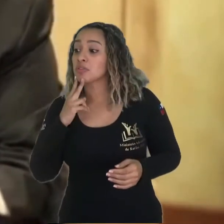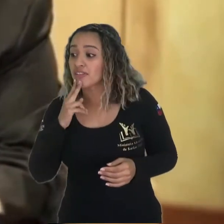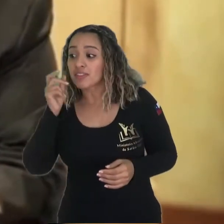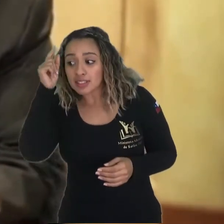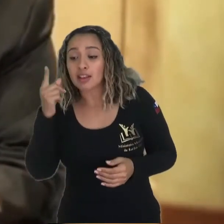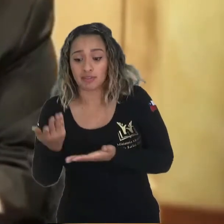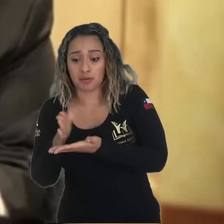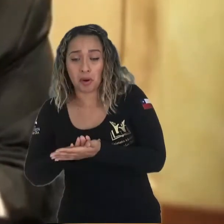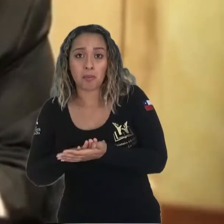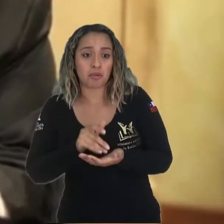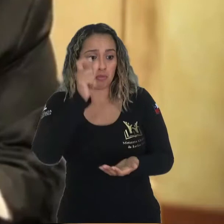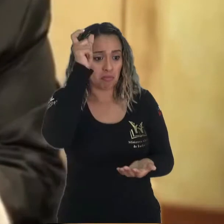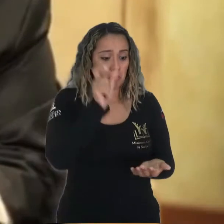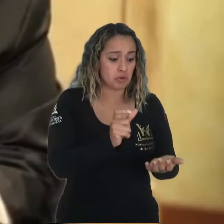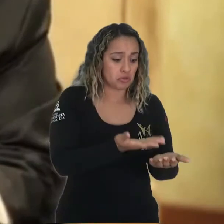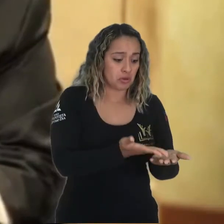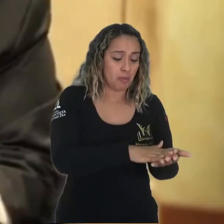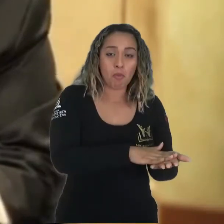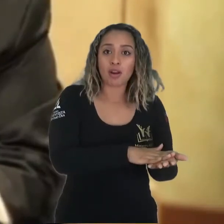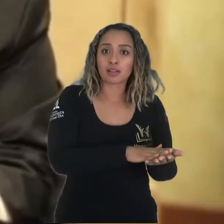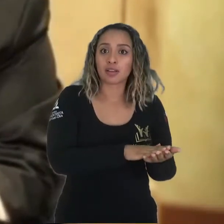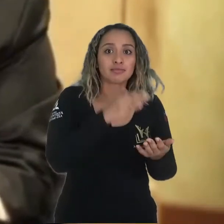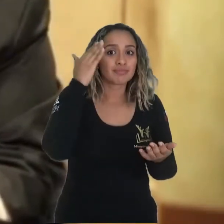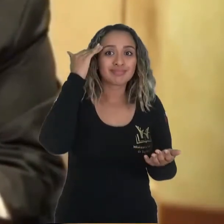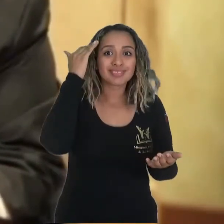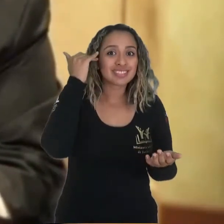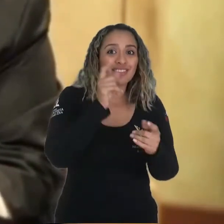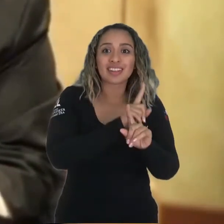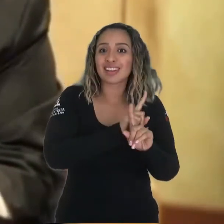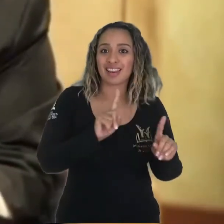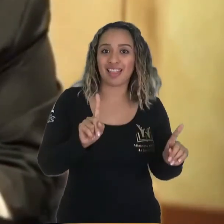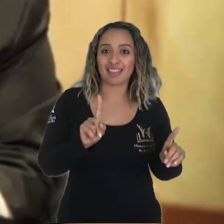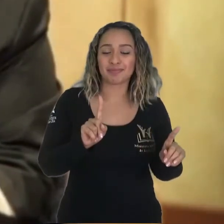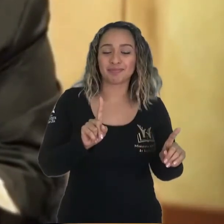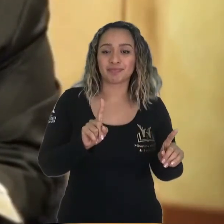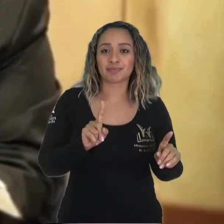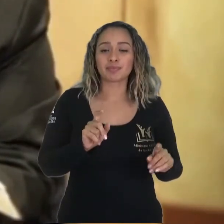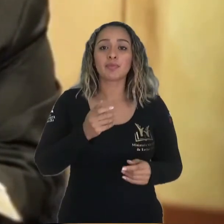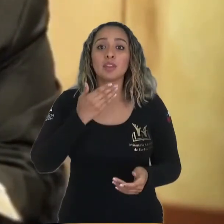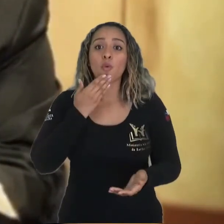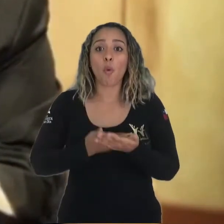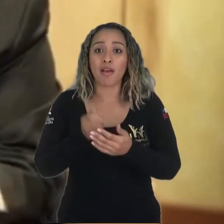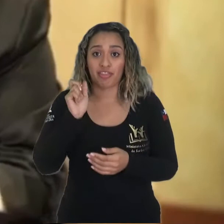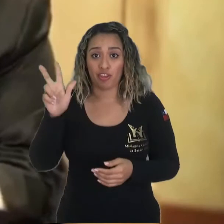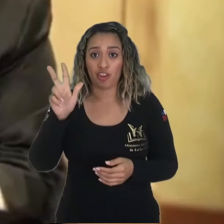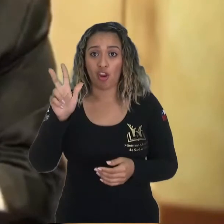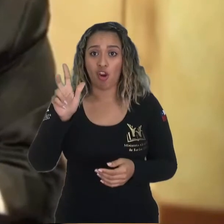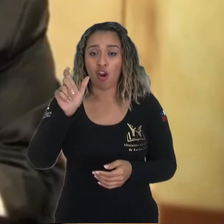pero los muertos nada saben ¿Por qué? Porque cuando Dios creó al hombre, hizo lo siguiente